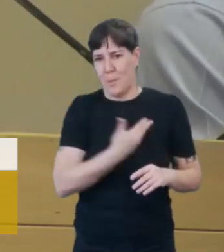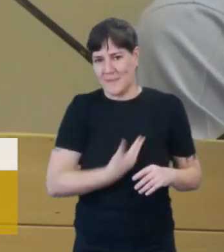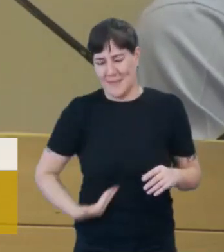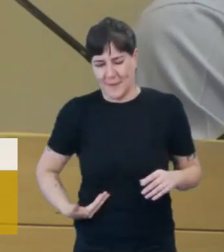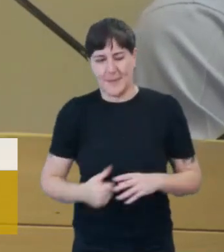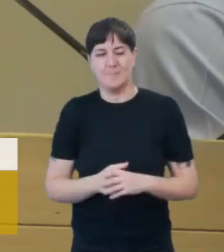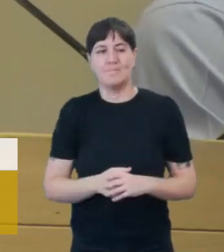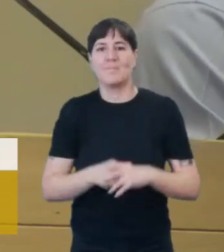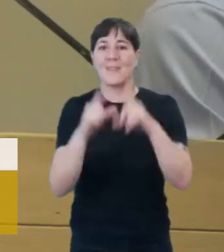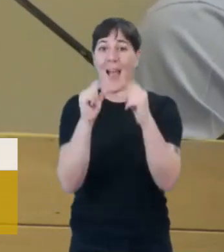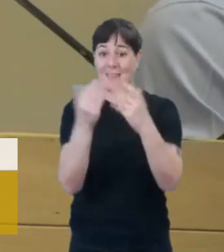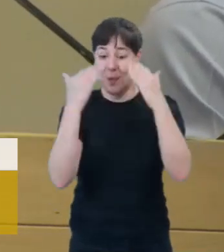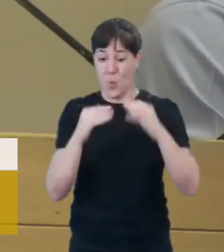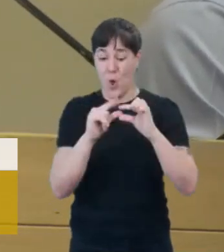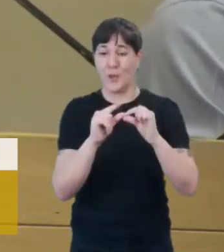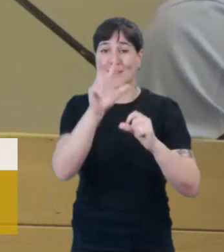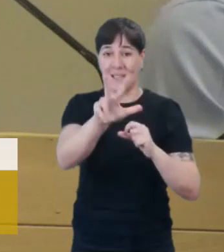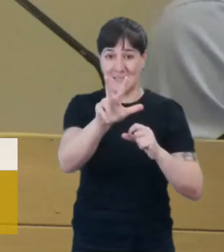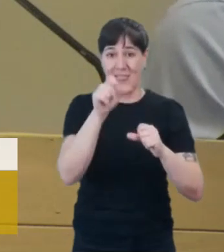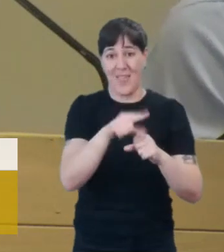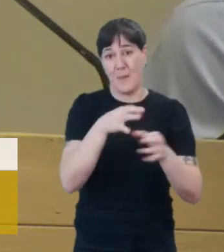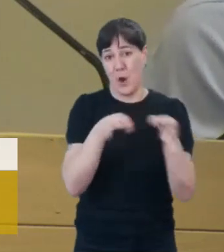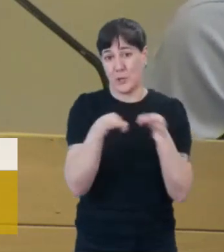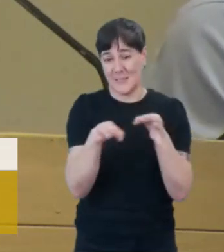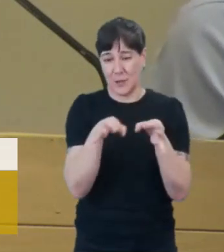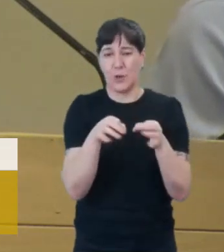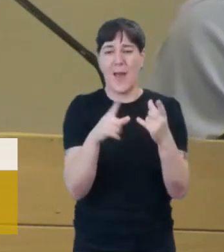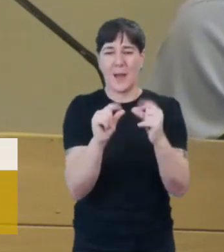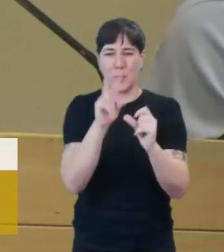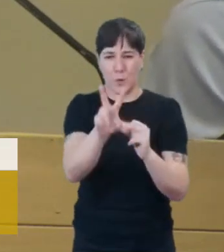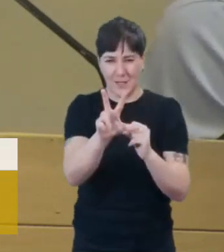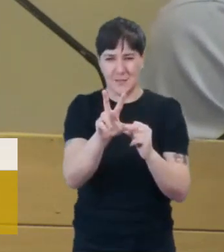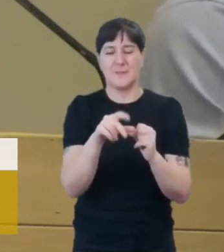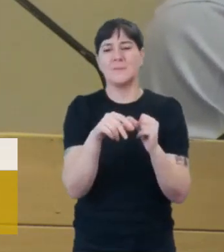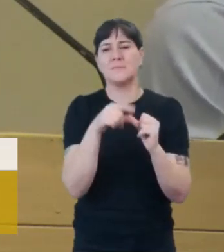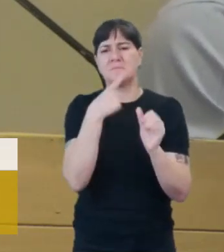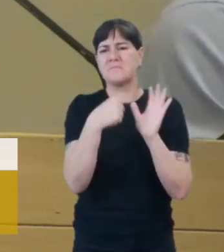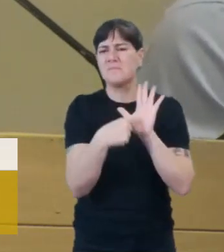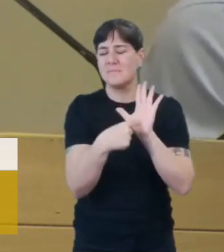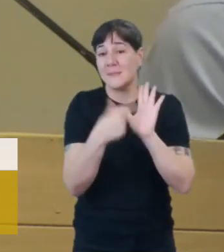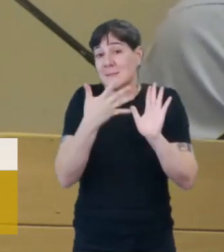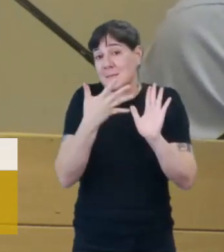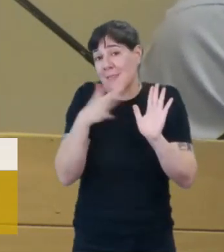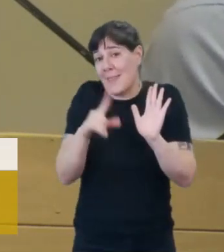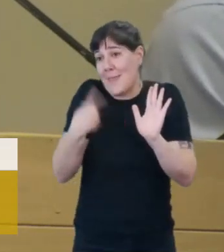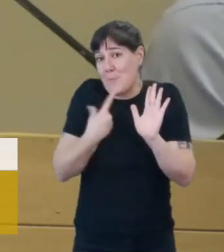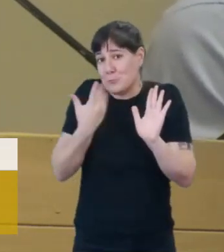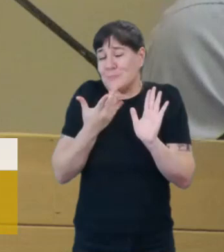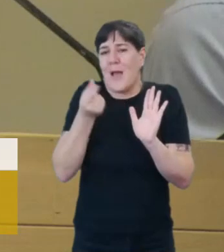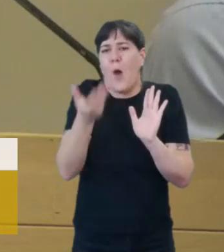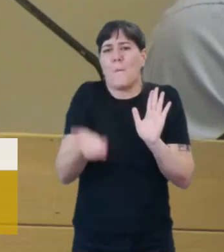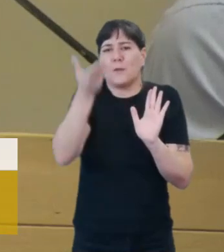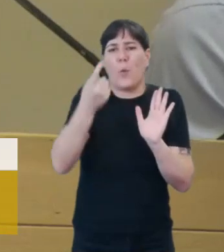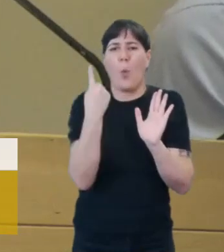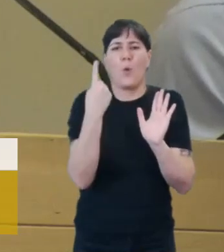el artículo 3 del proyecto, el artículo 3 del proyecto prevé, si lo entendemos de esa forma, un aumento de un 1